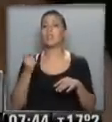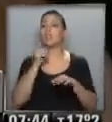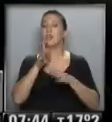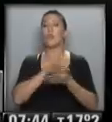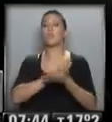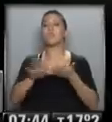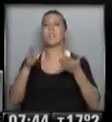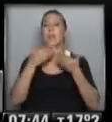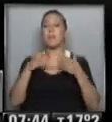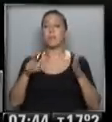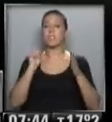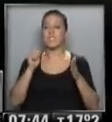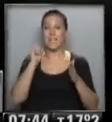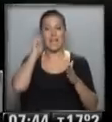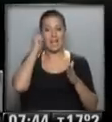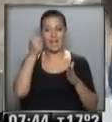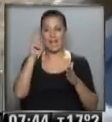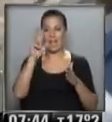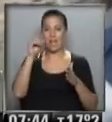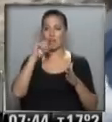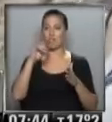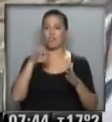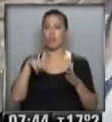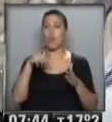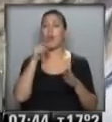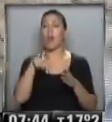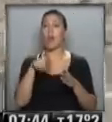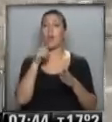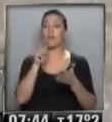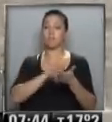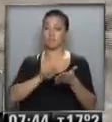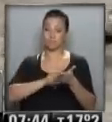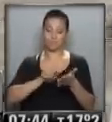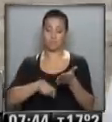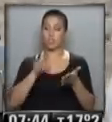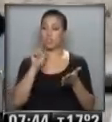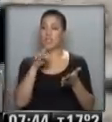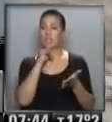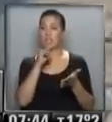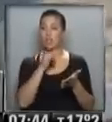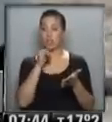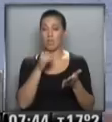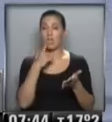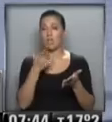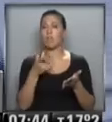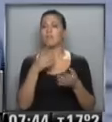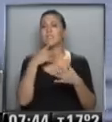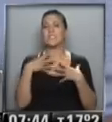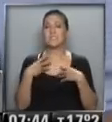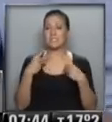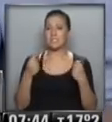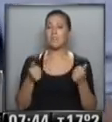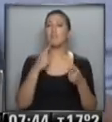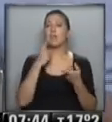debut como director de Gustavo Garzón, gran actor que ahora se pone detrás de cámara. Además, escribió esta historia, una historia muy sensible, que tiene que ver